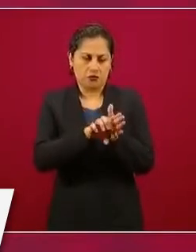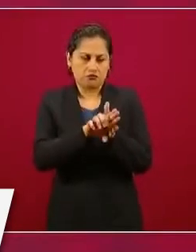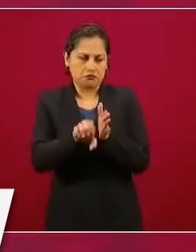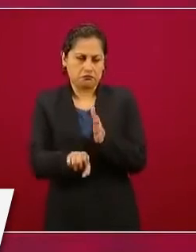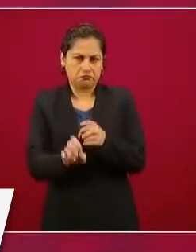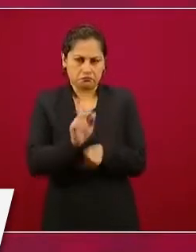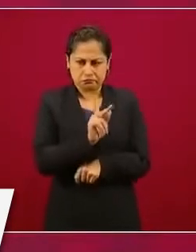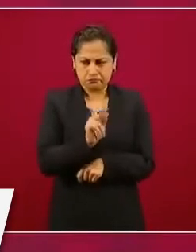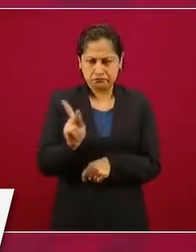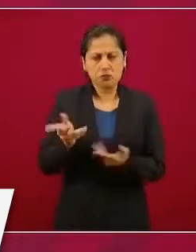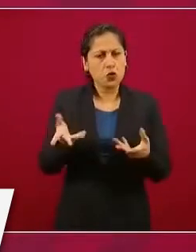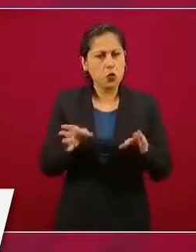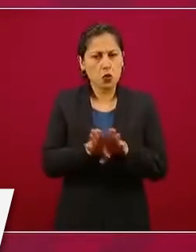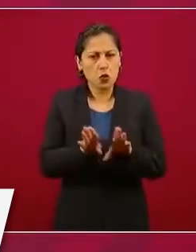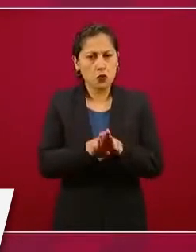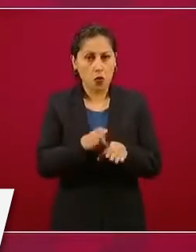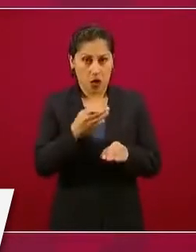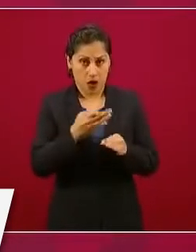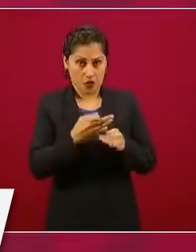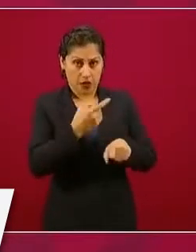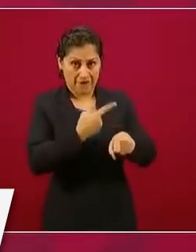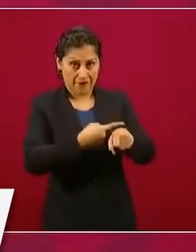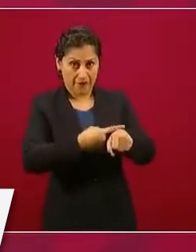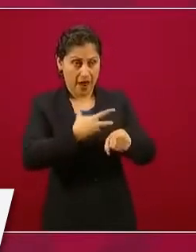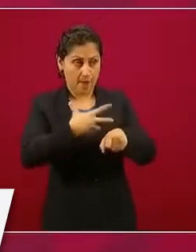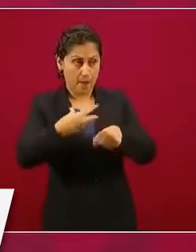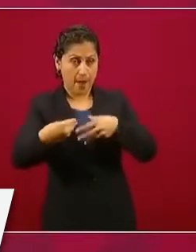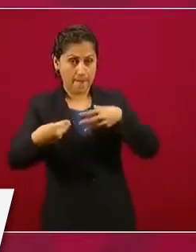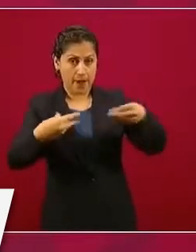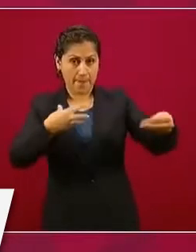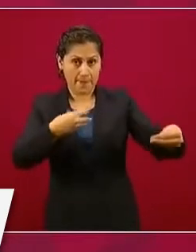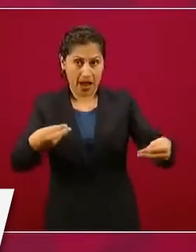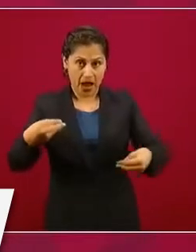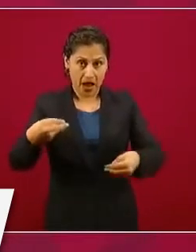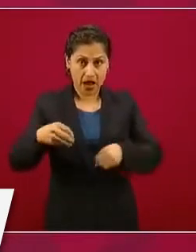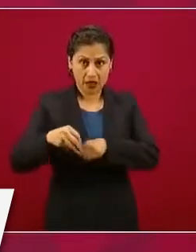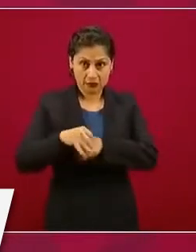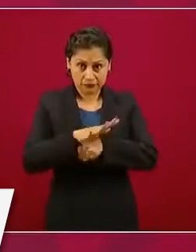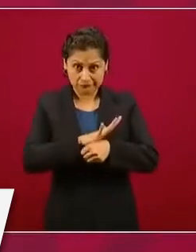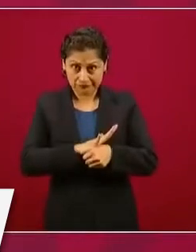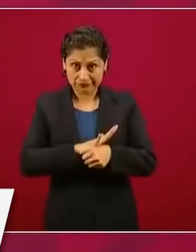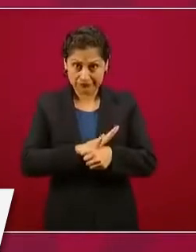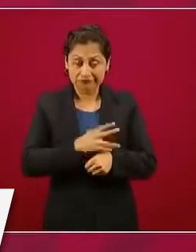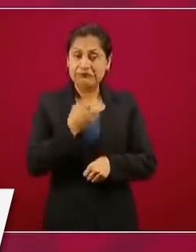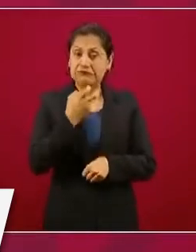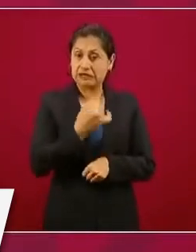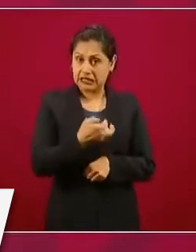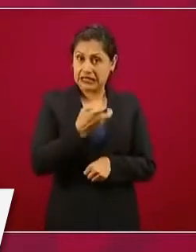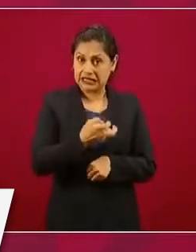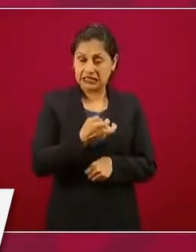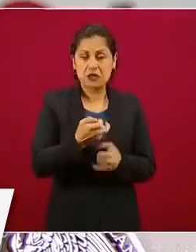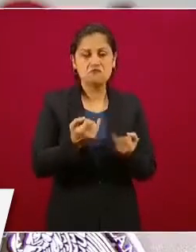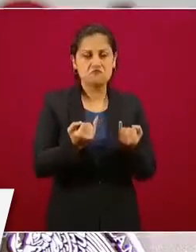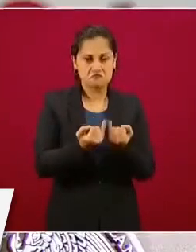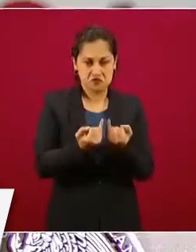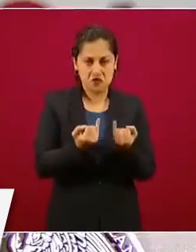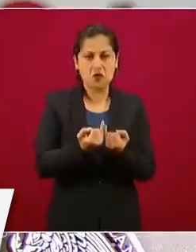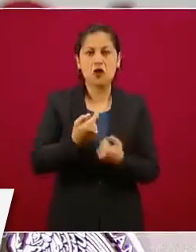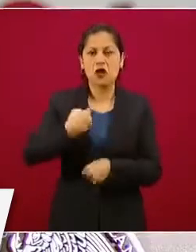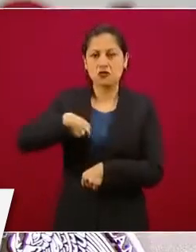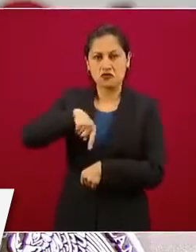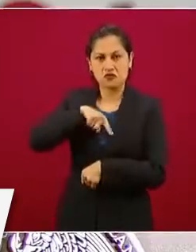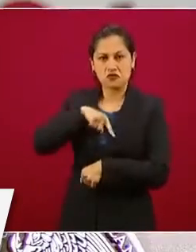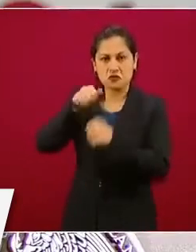del coronavirus, estamos también enfrentando la